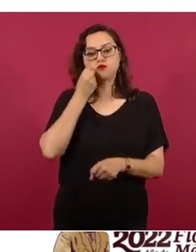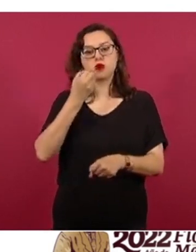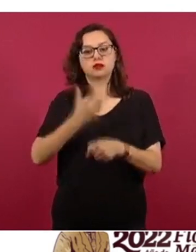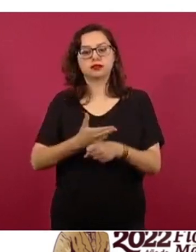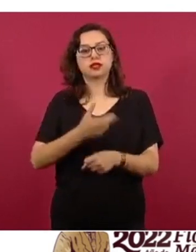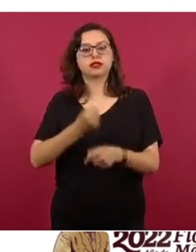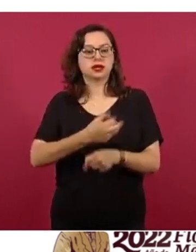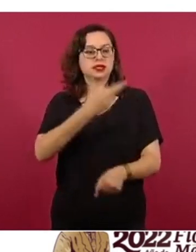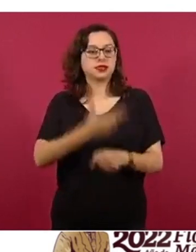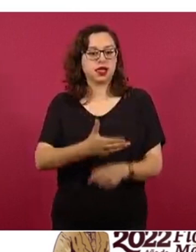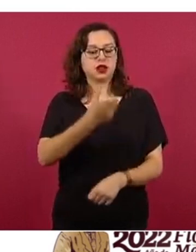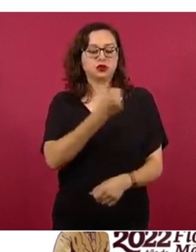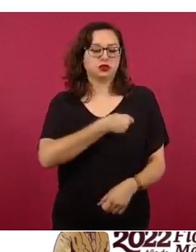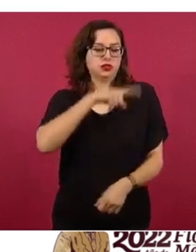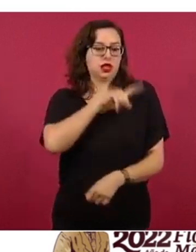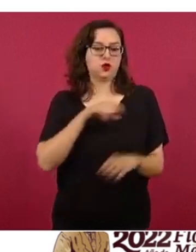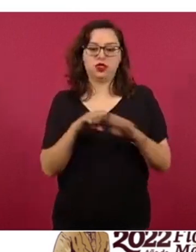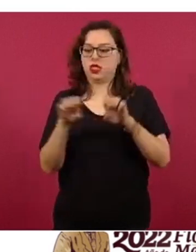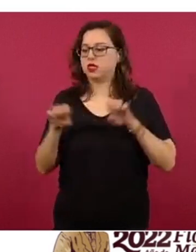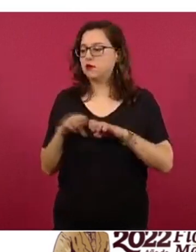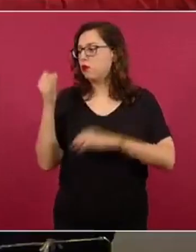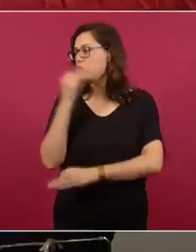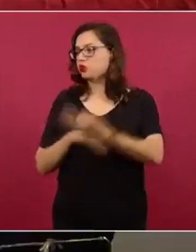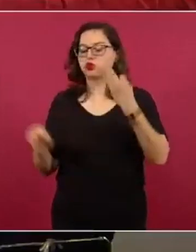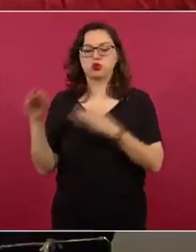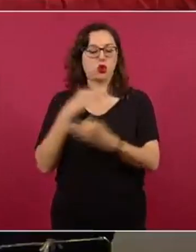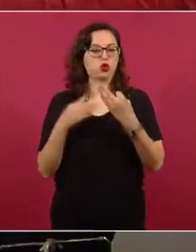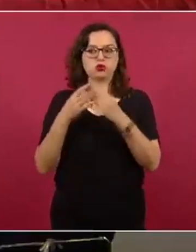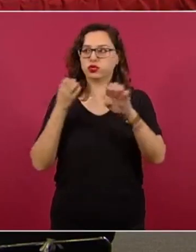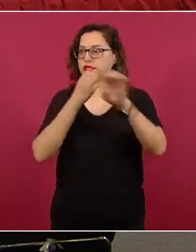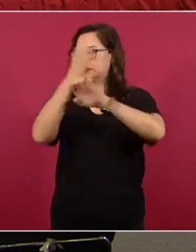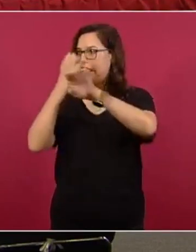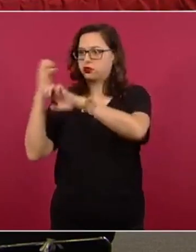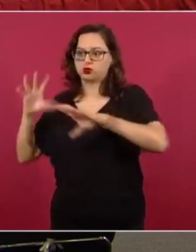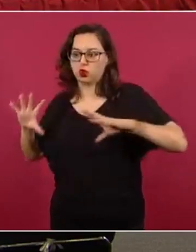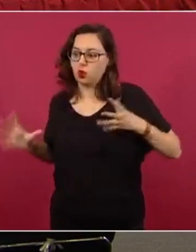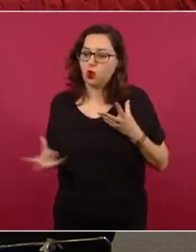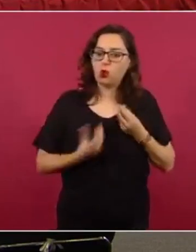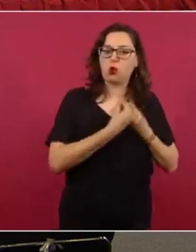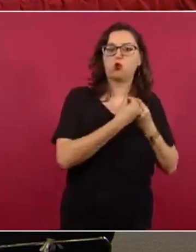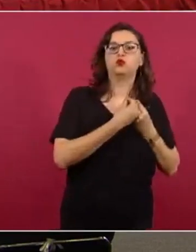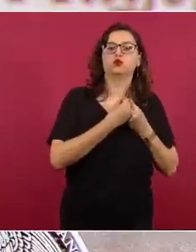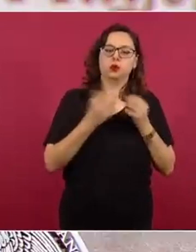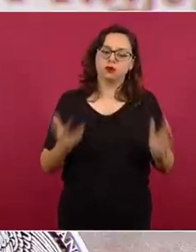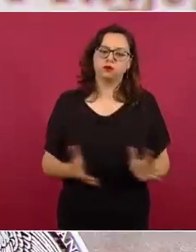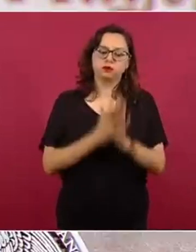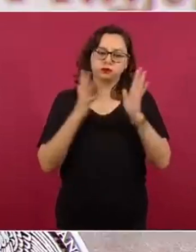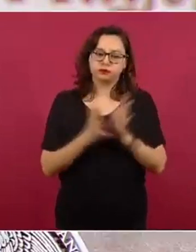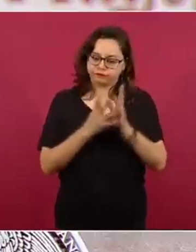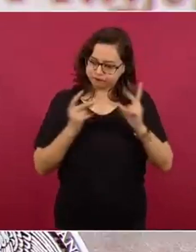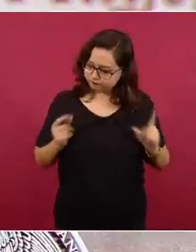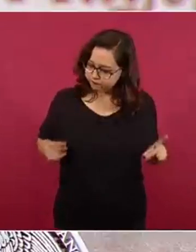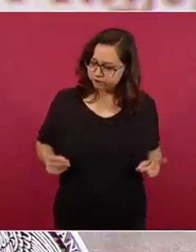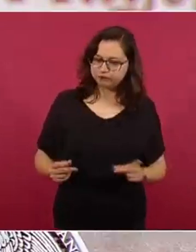salud y todos sus espléndidos equipos de las secretarías y servicios estatales de salud que colaboraron de manera muy